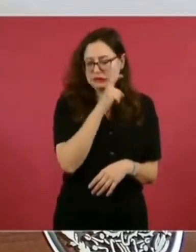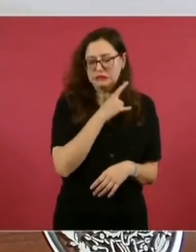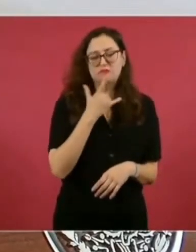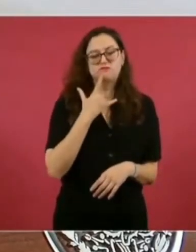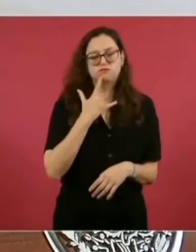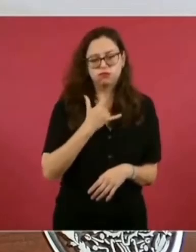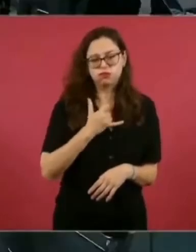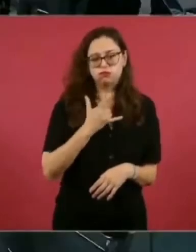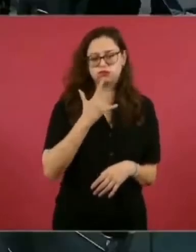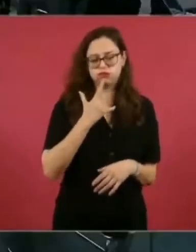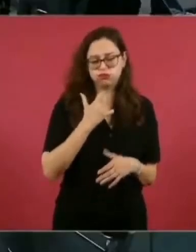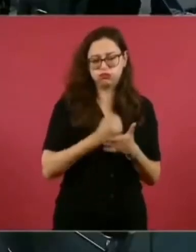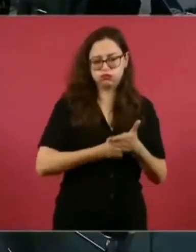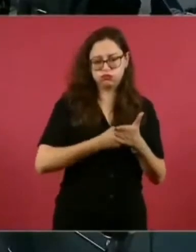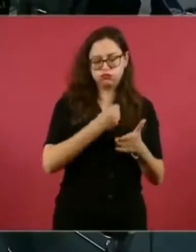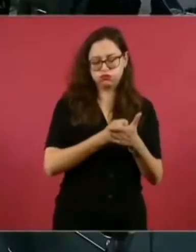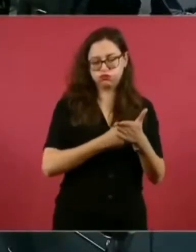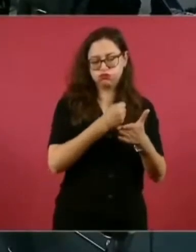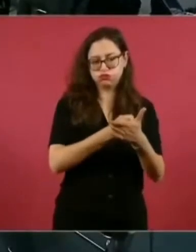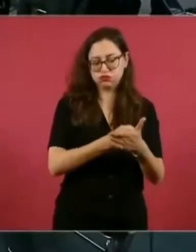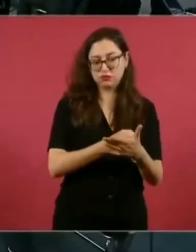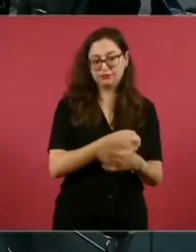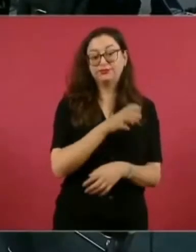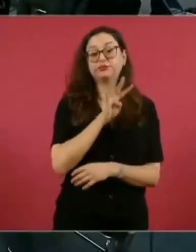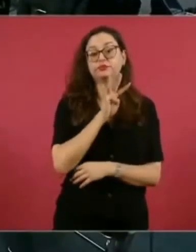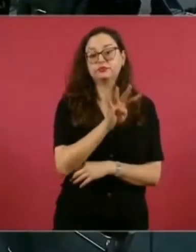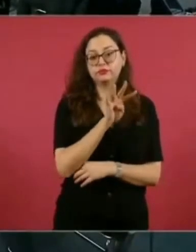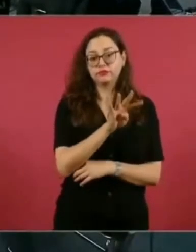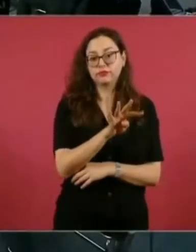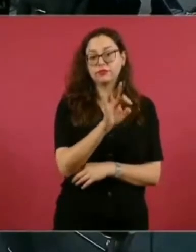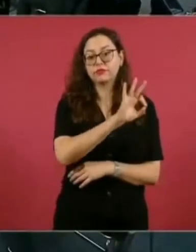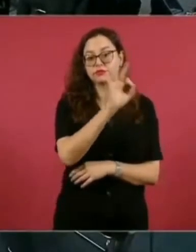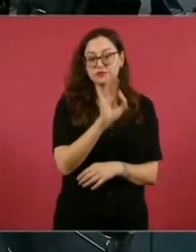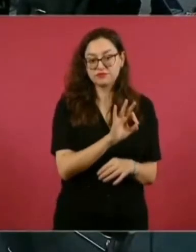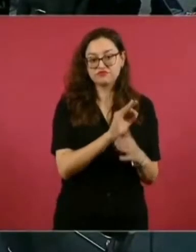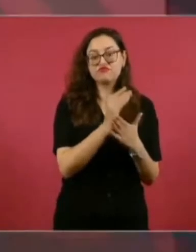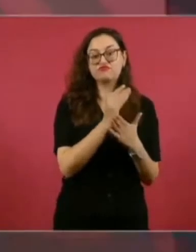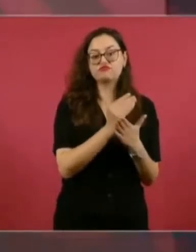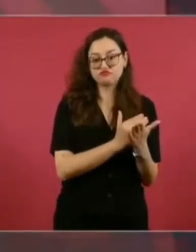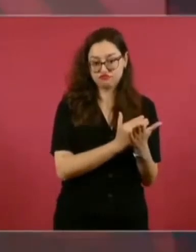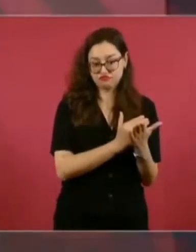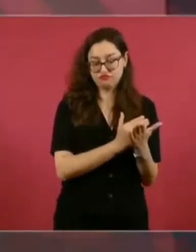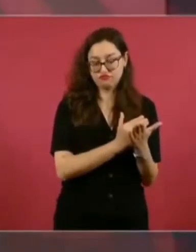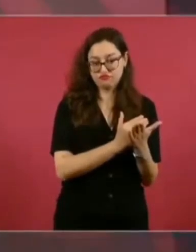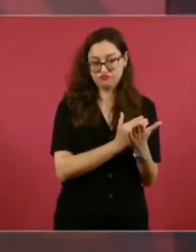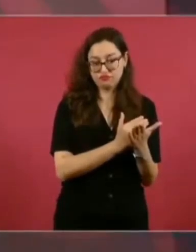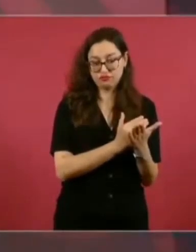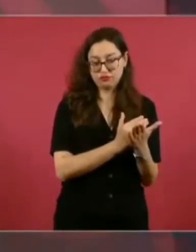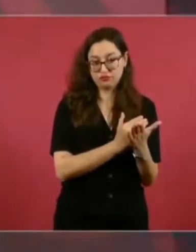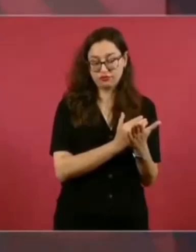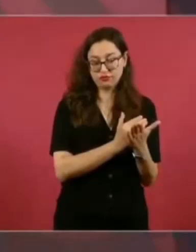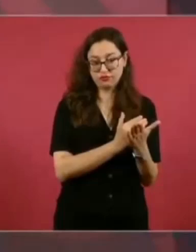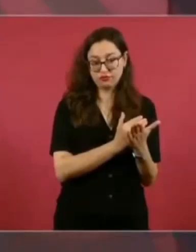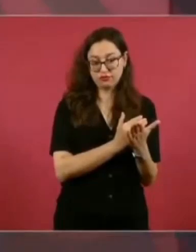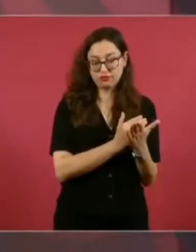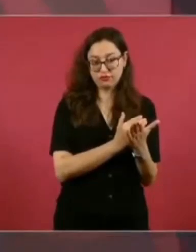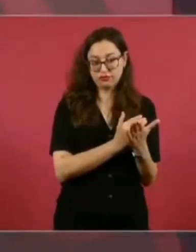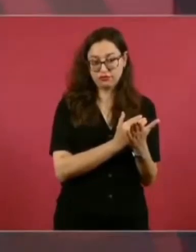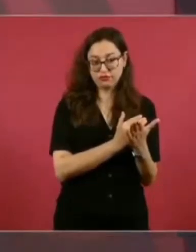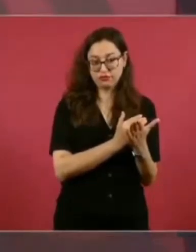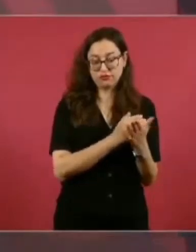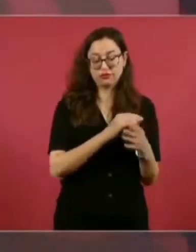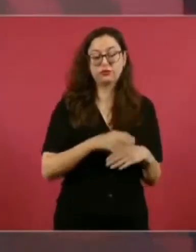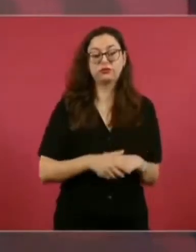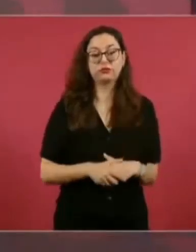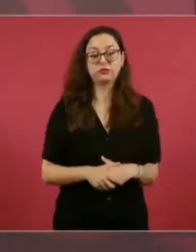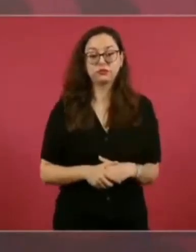19 por ciento menos de homicidios. Y, a